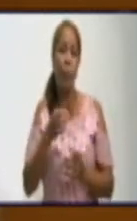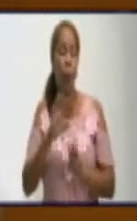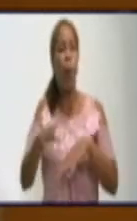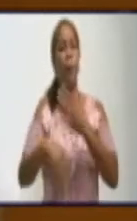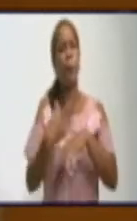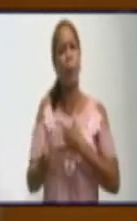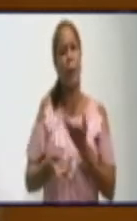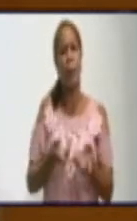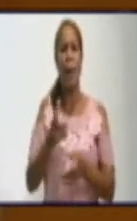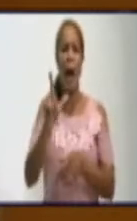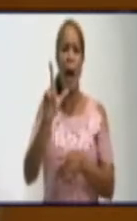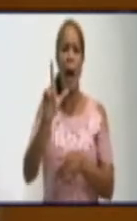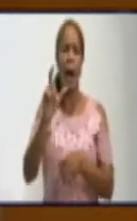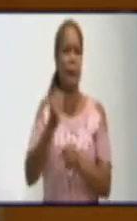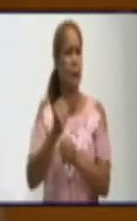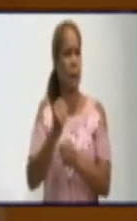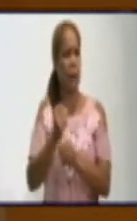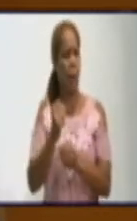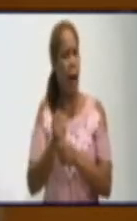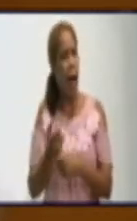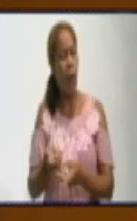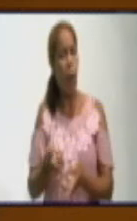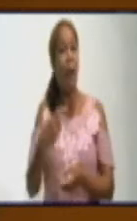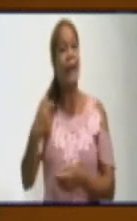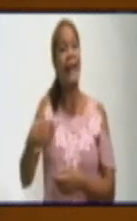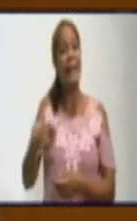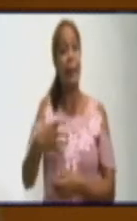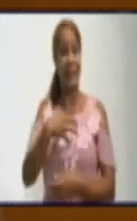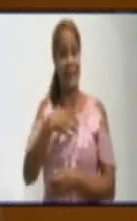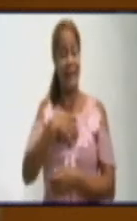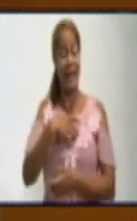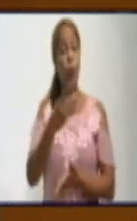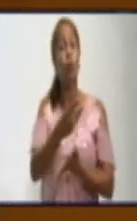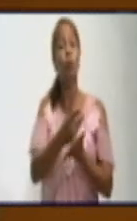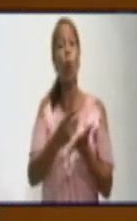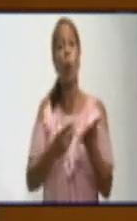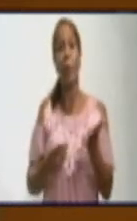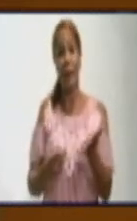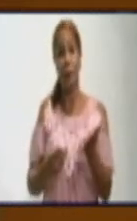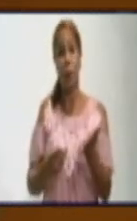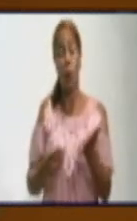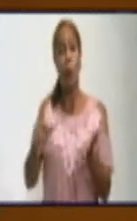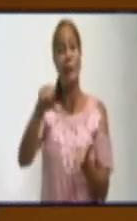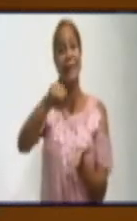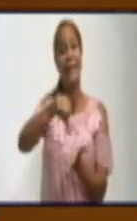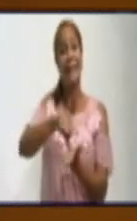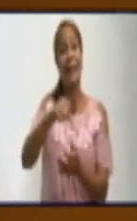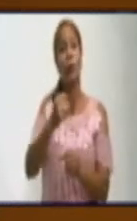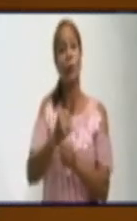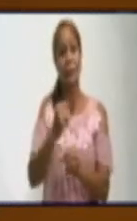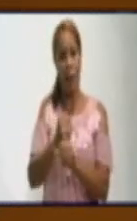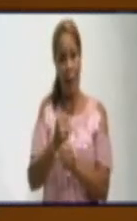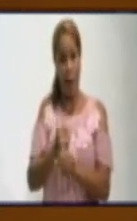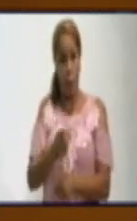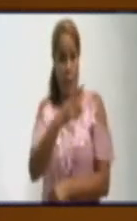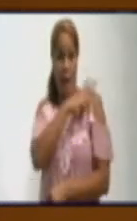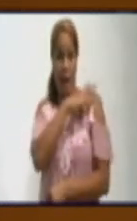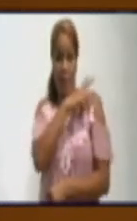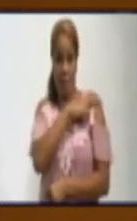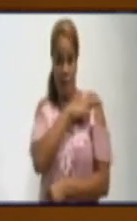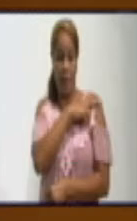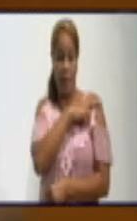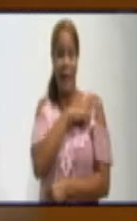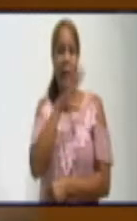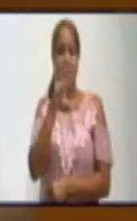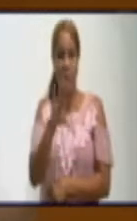y para eso deben llevar un documento de su centro de trabajo, de su jefe inmediato superior, que diga la necesidad de que hay